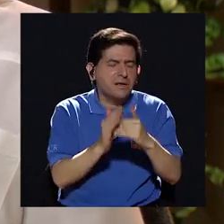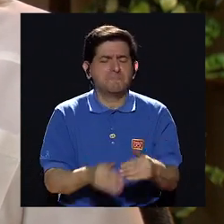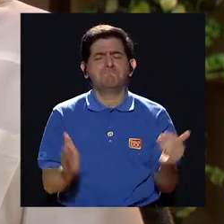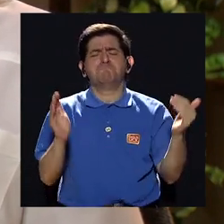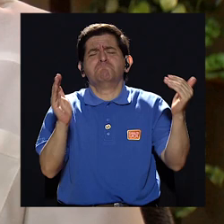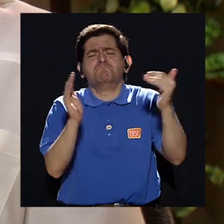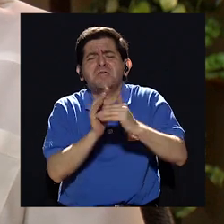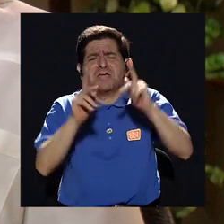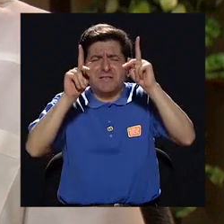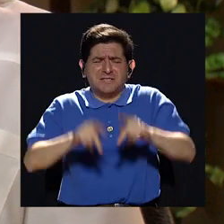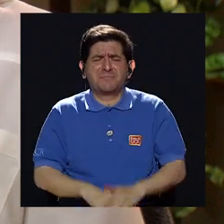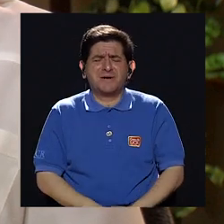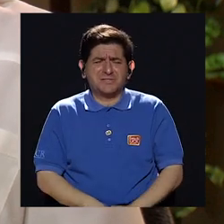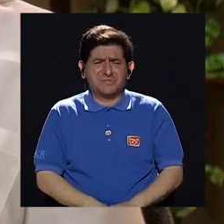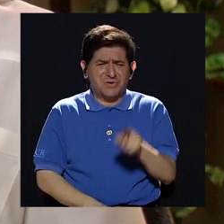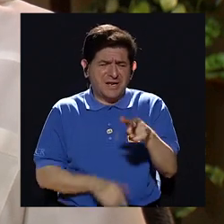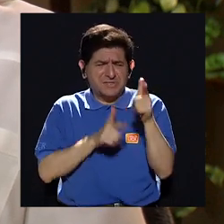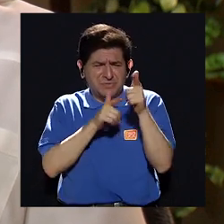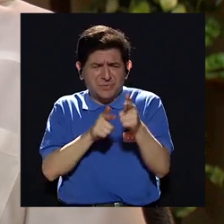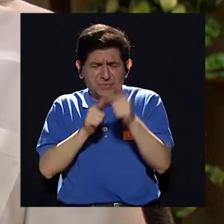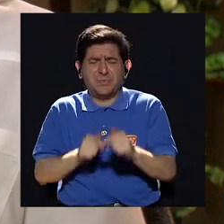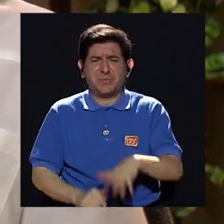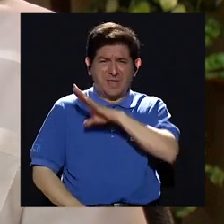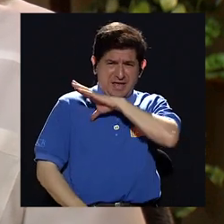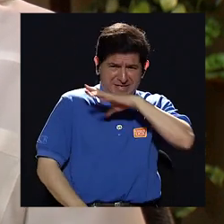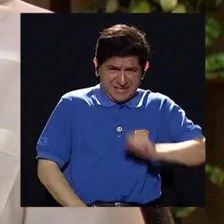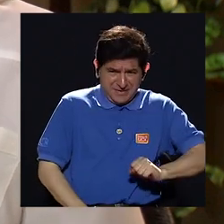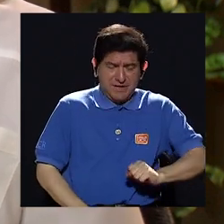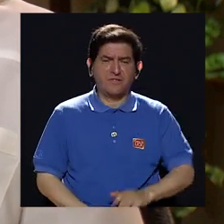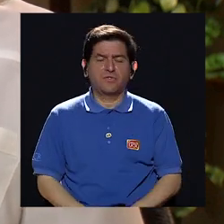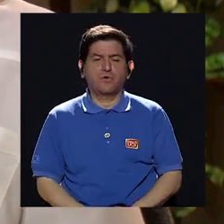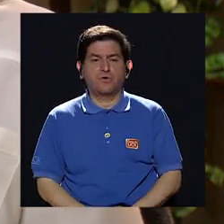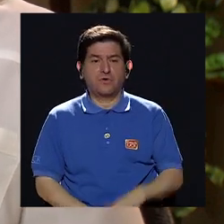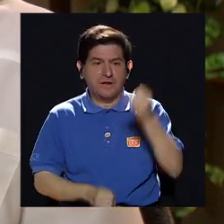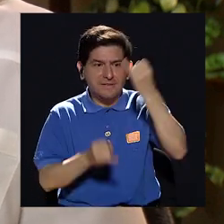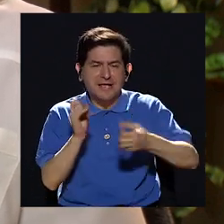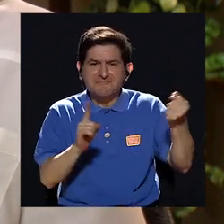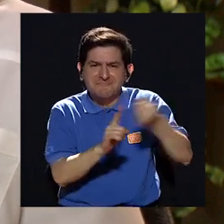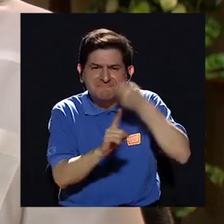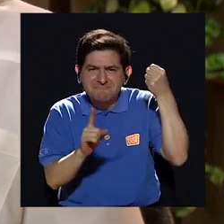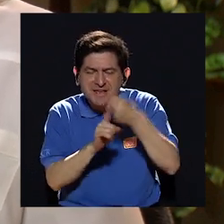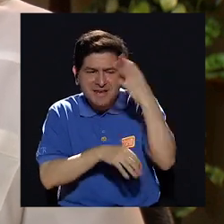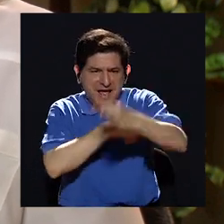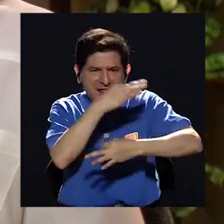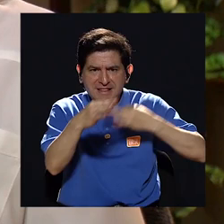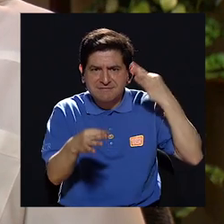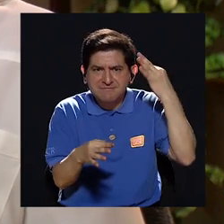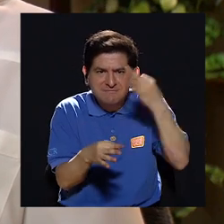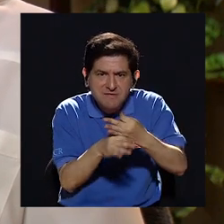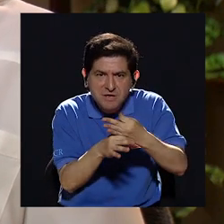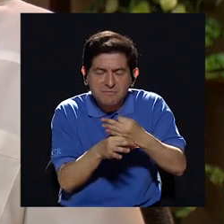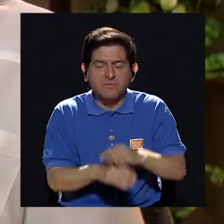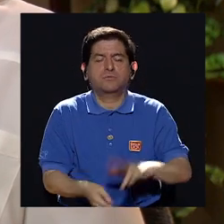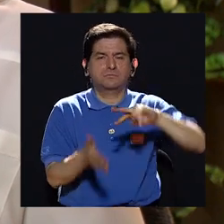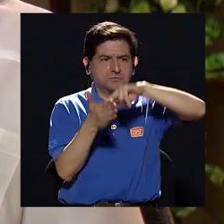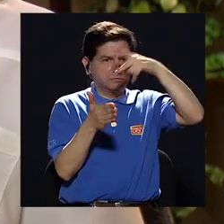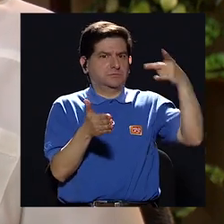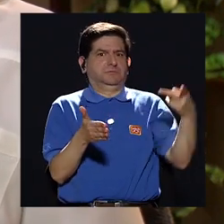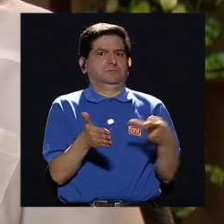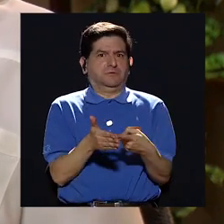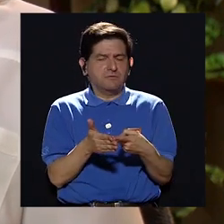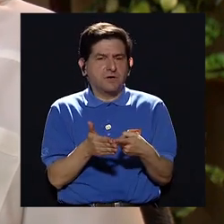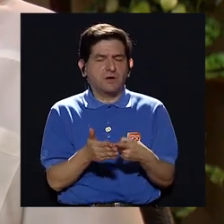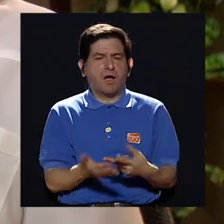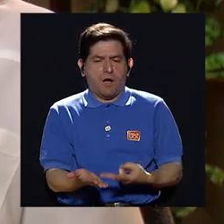ejecuciones extrajudiciales en El Salvador. Entonces desde esa lógica acabar con esa violencia, con ese tipo de violencia, por supuesto que tiene